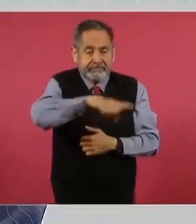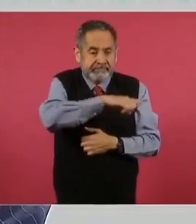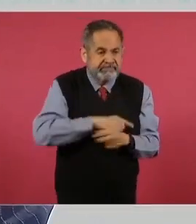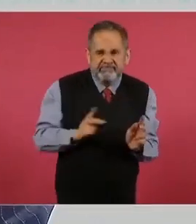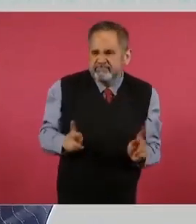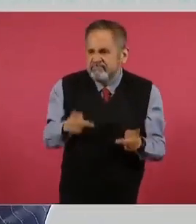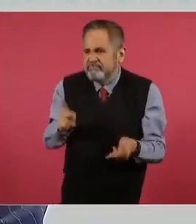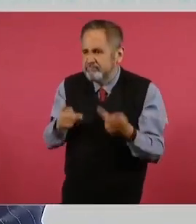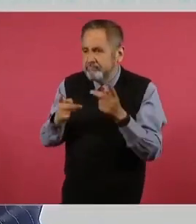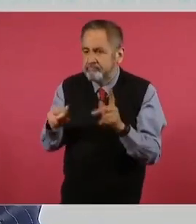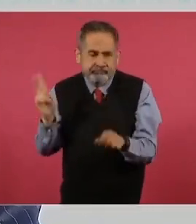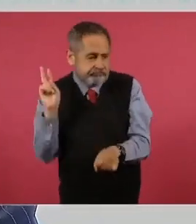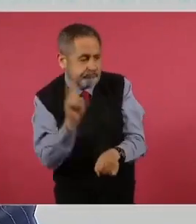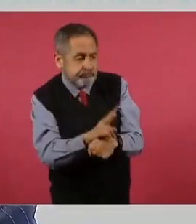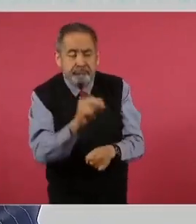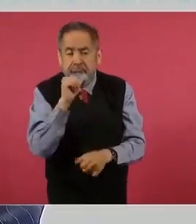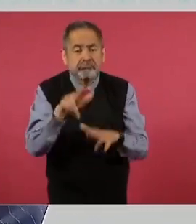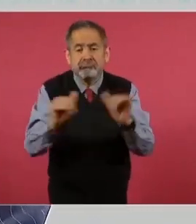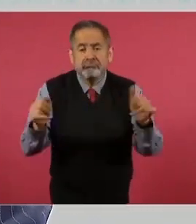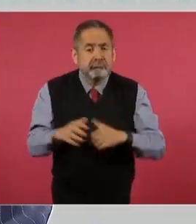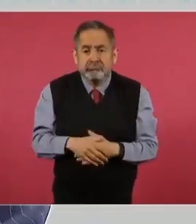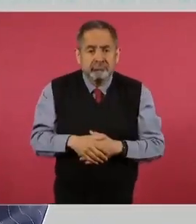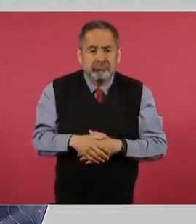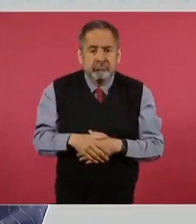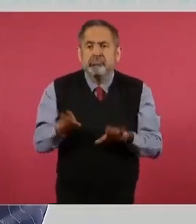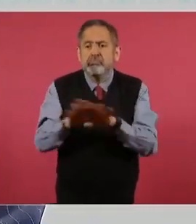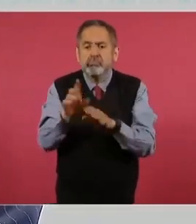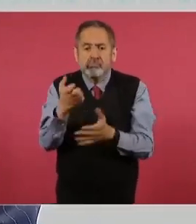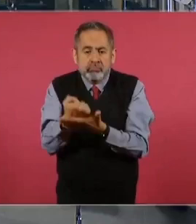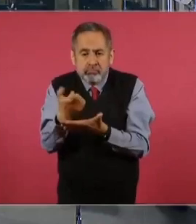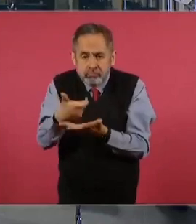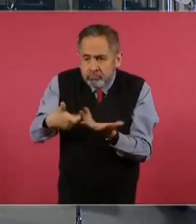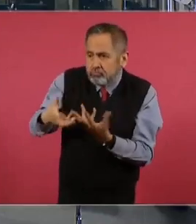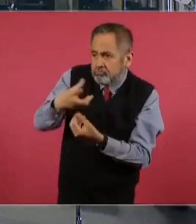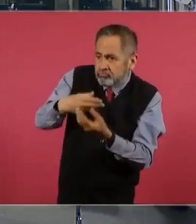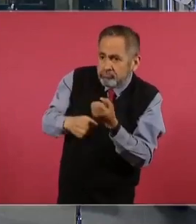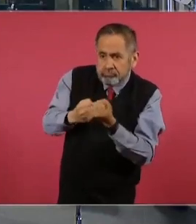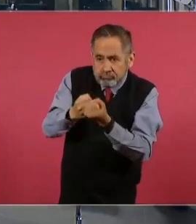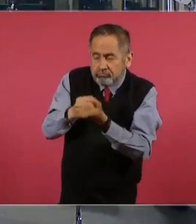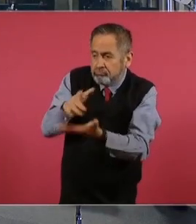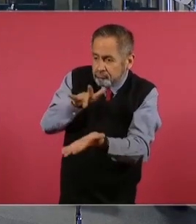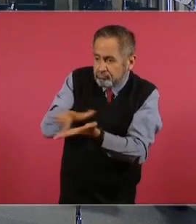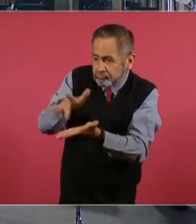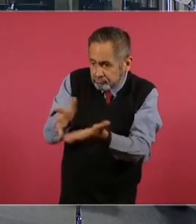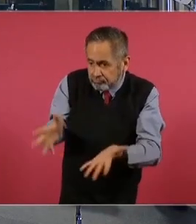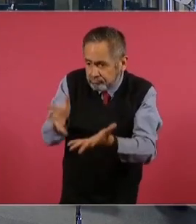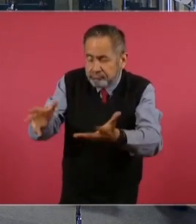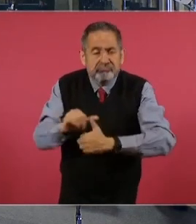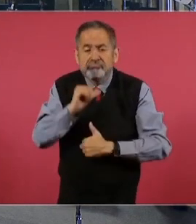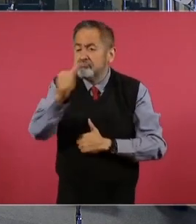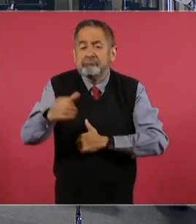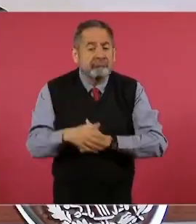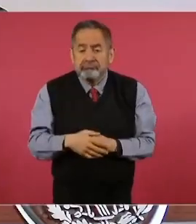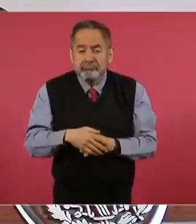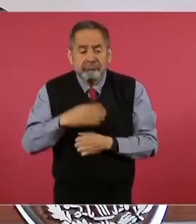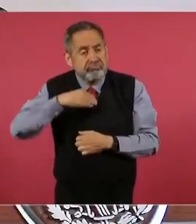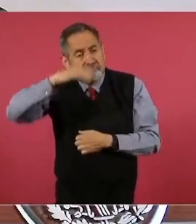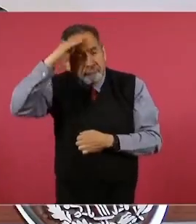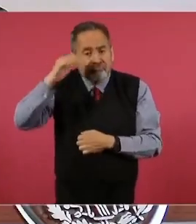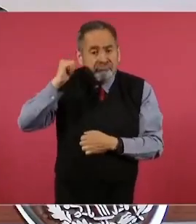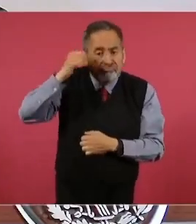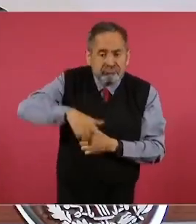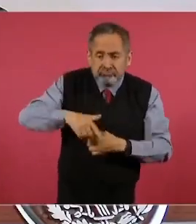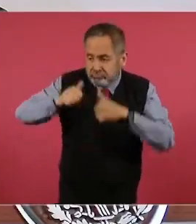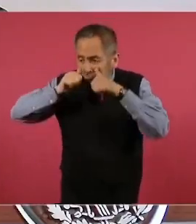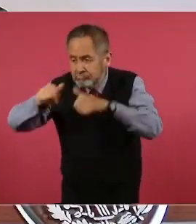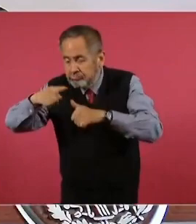social, es decir, el impulso de la economía sin considerar una política pública de atención